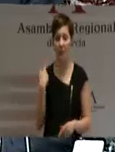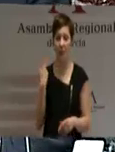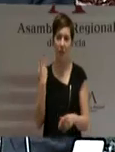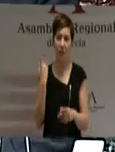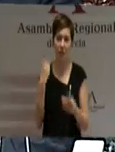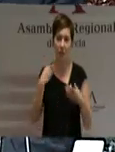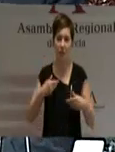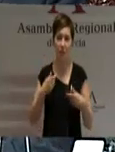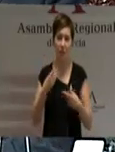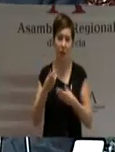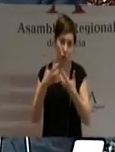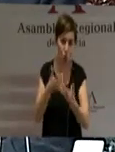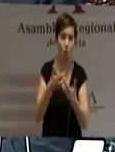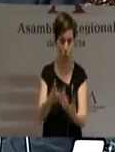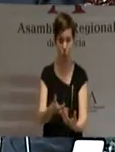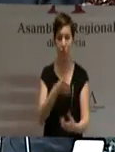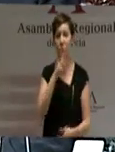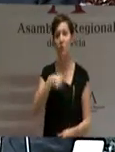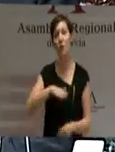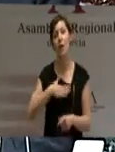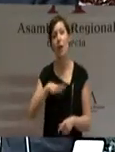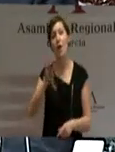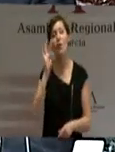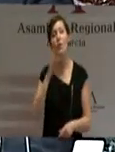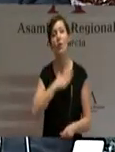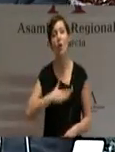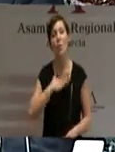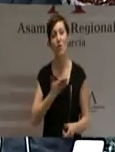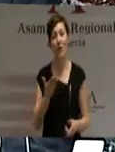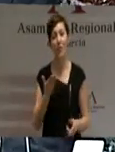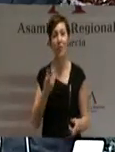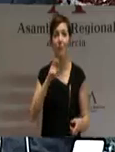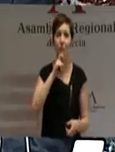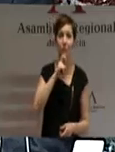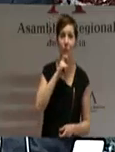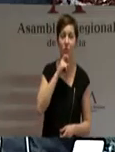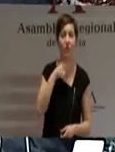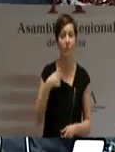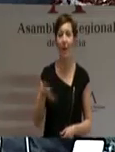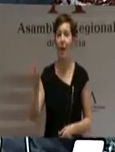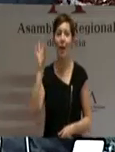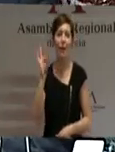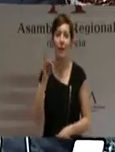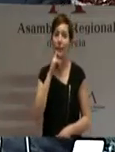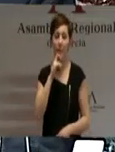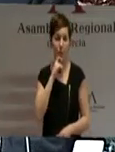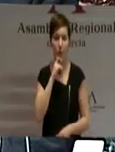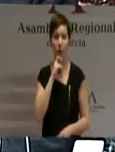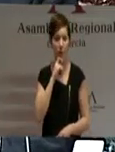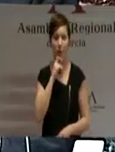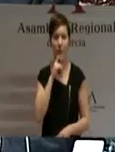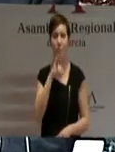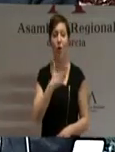entre la opción de la comodidad y la dificultad, siempre elegí la dificultad para que la